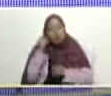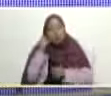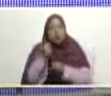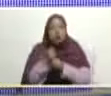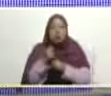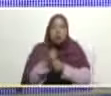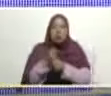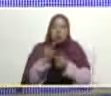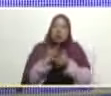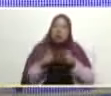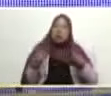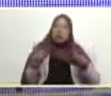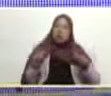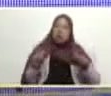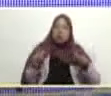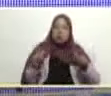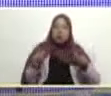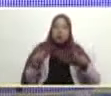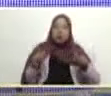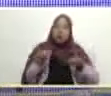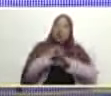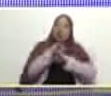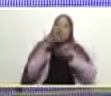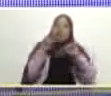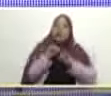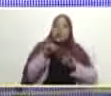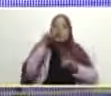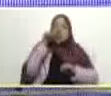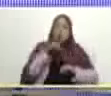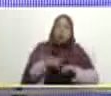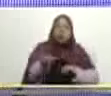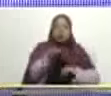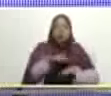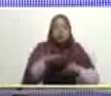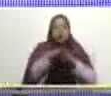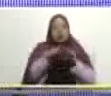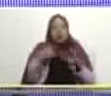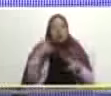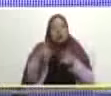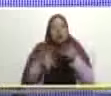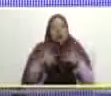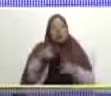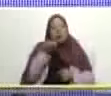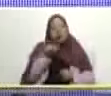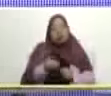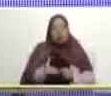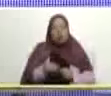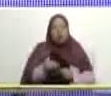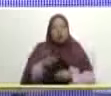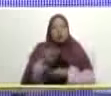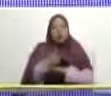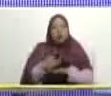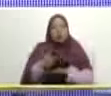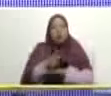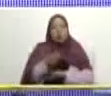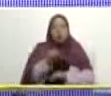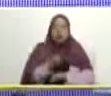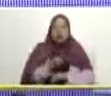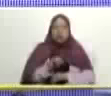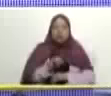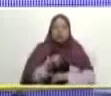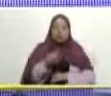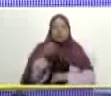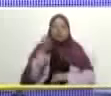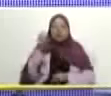padre libertador porque es por la felicidad de nuestro pueblo y todas las herramientas que hoy como gobierno tenemos el